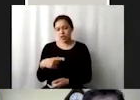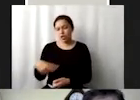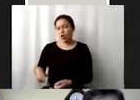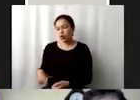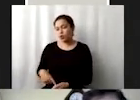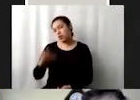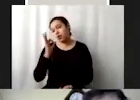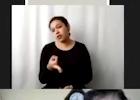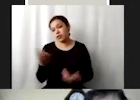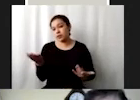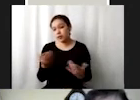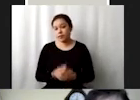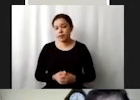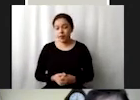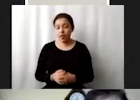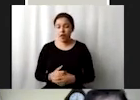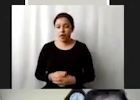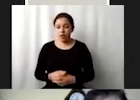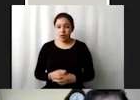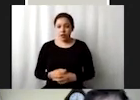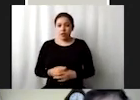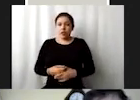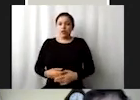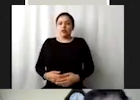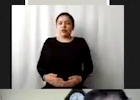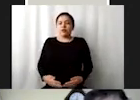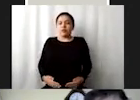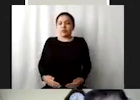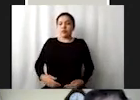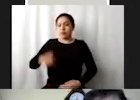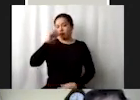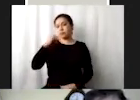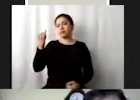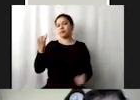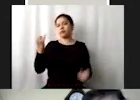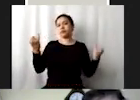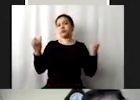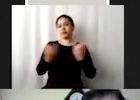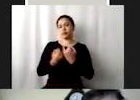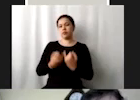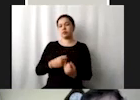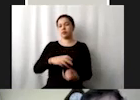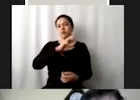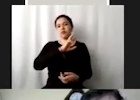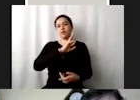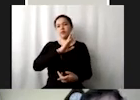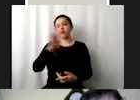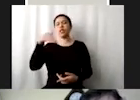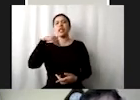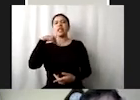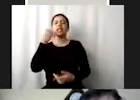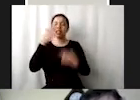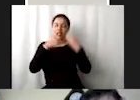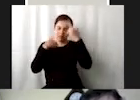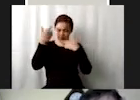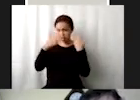entonces les comparto también estas si las quieren las quieren ir consultando porque